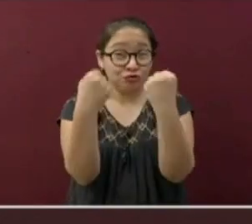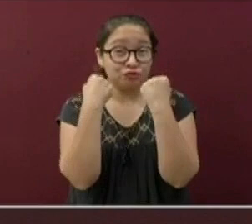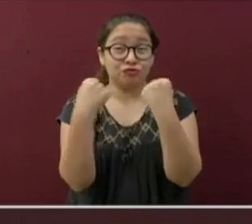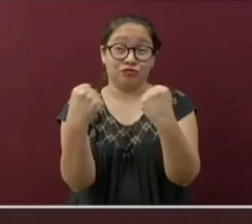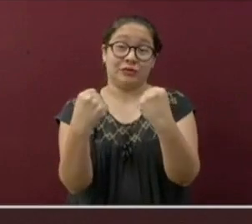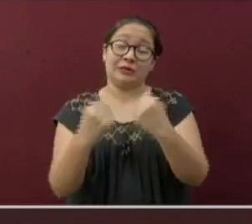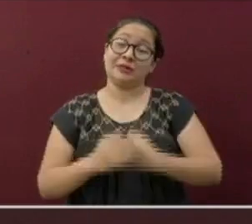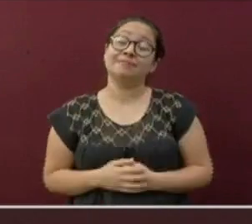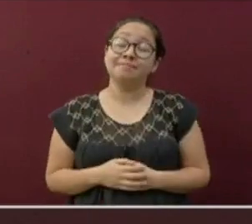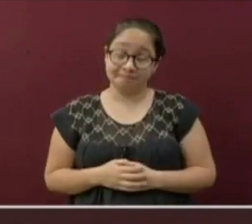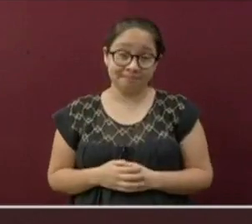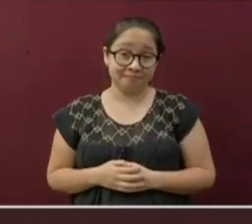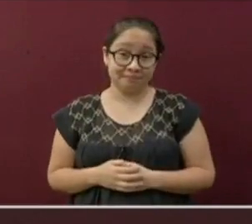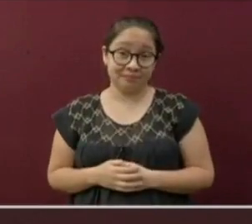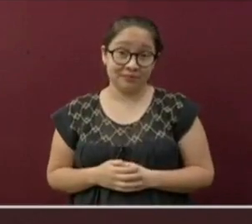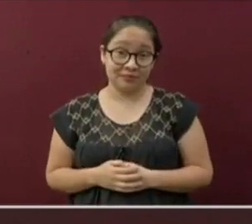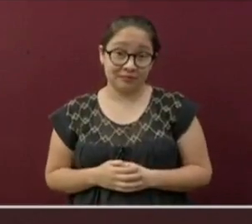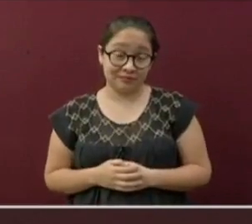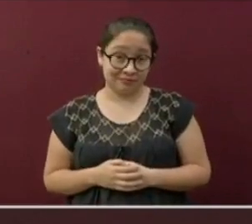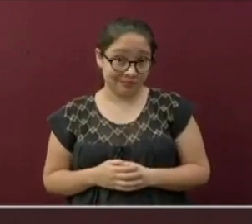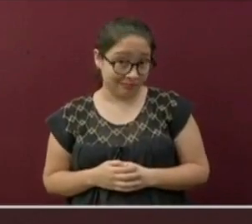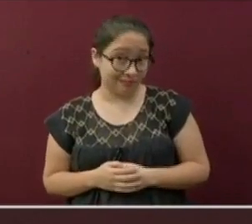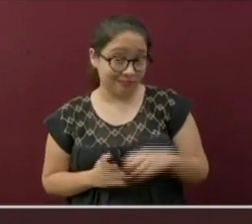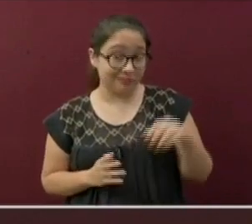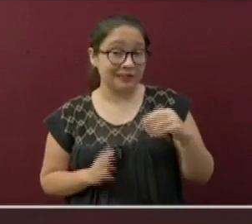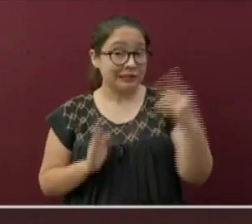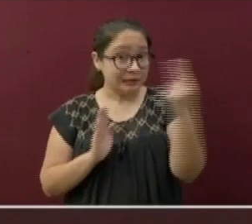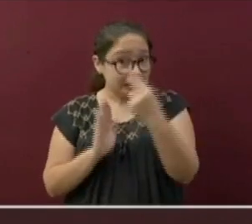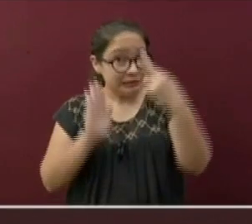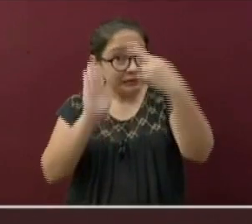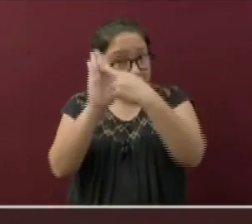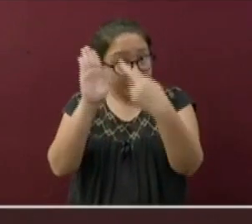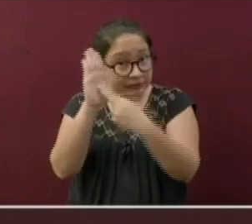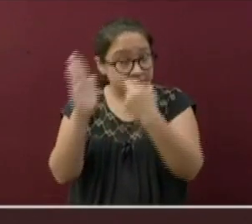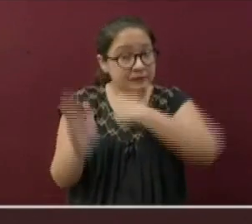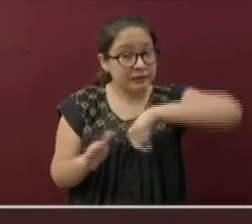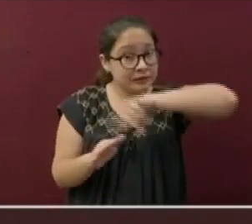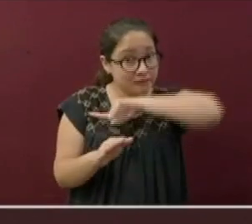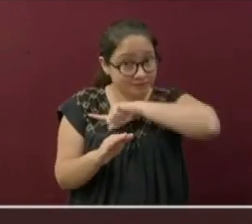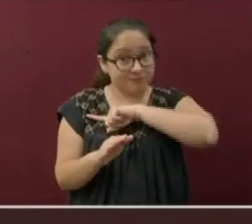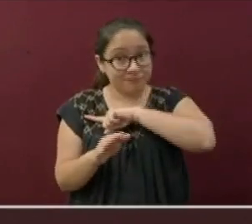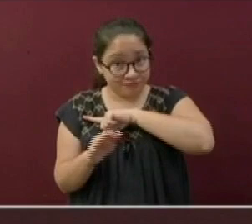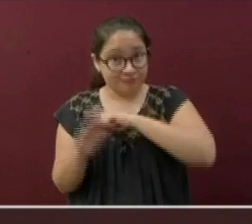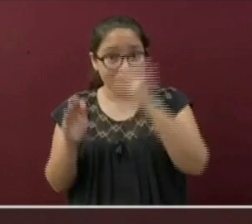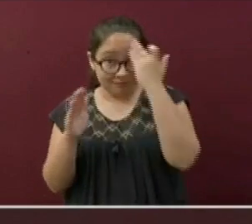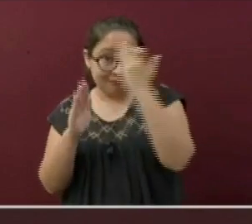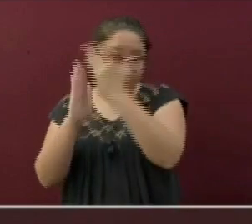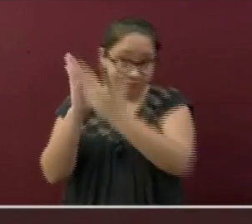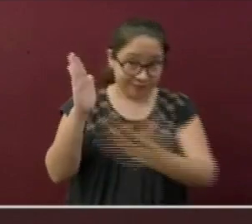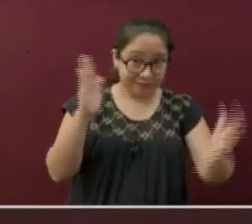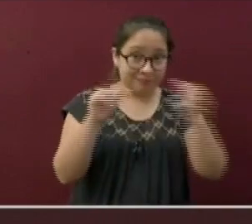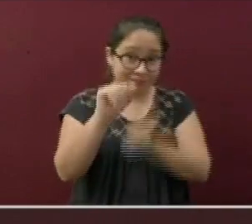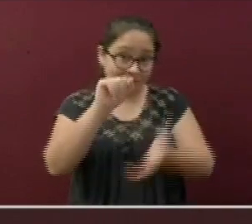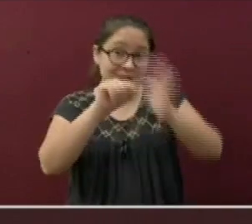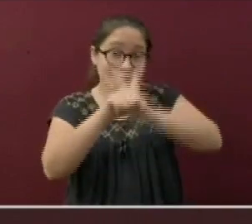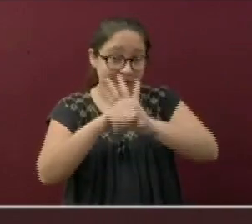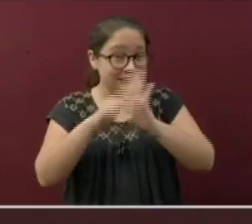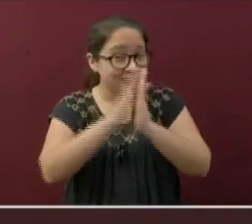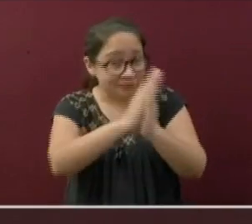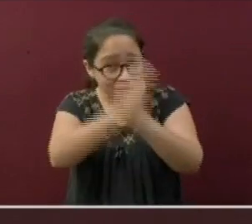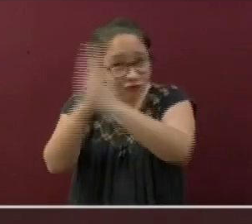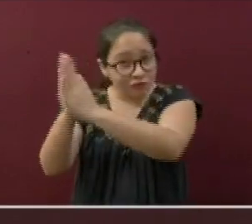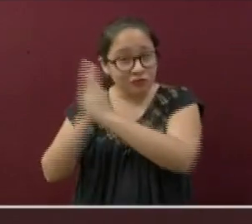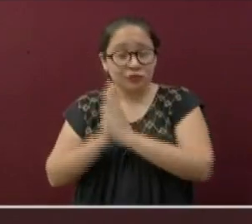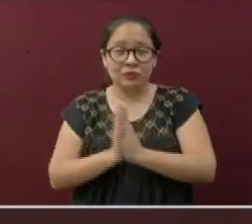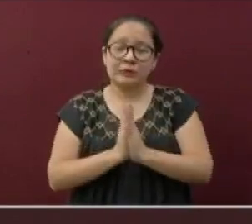si no se atienden las medidas de salud ante la pandemia. Por eso, querida familia veracruzana,